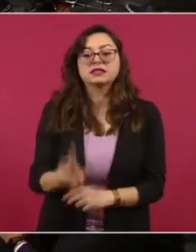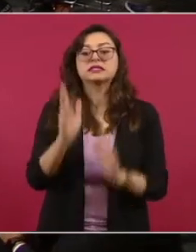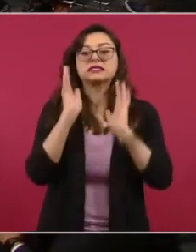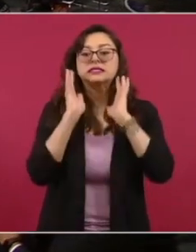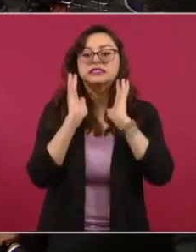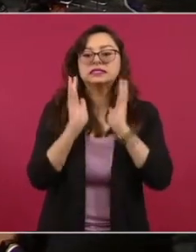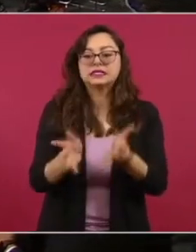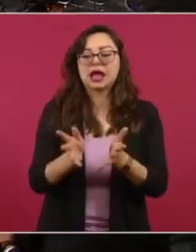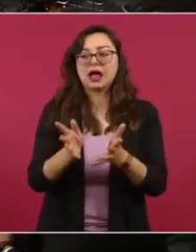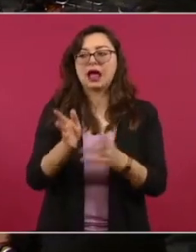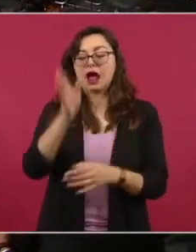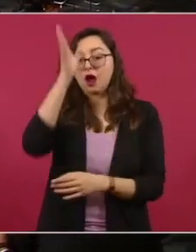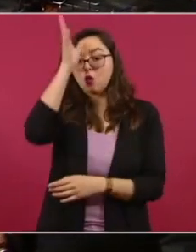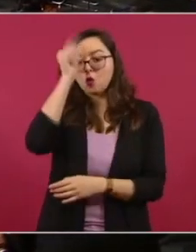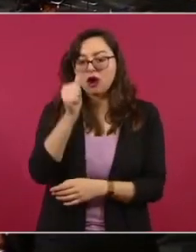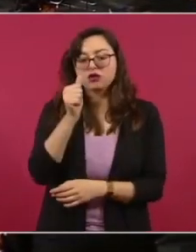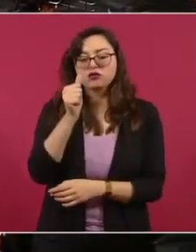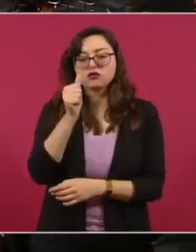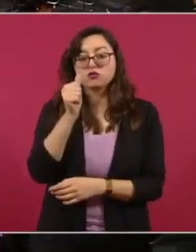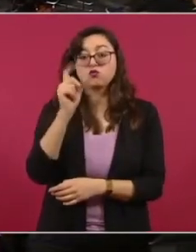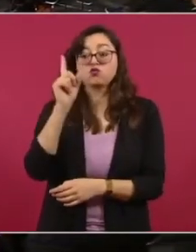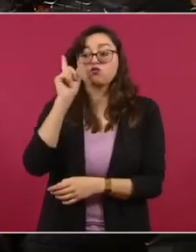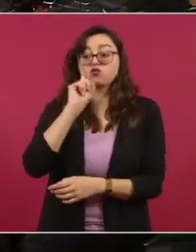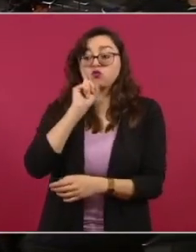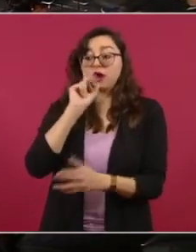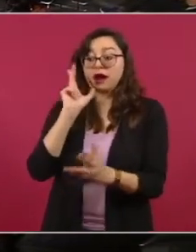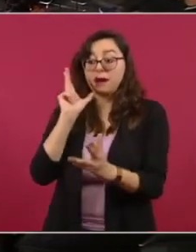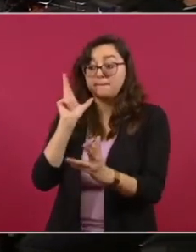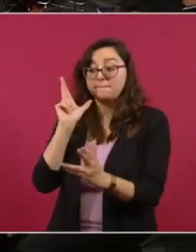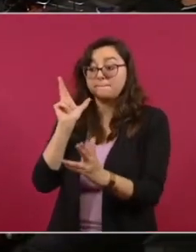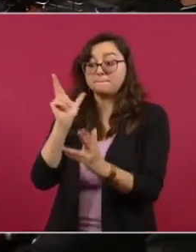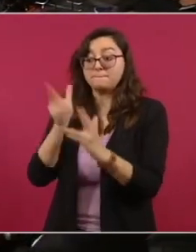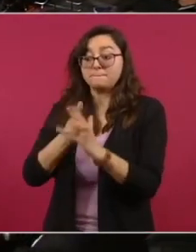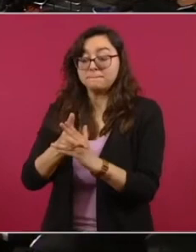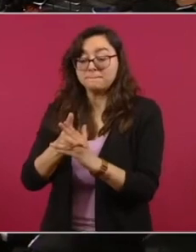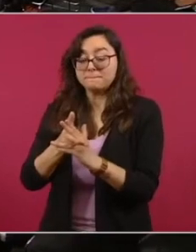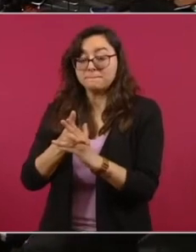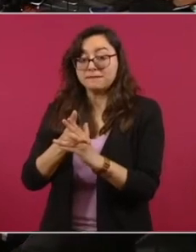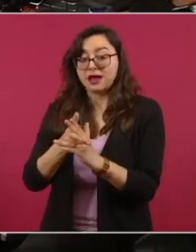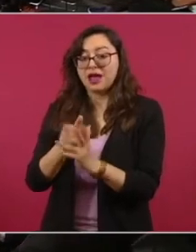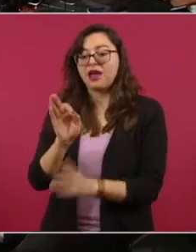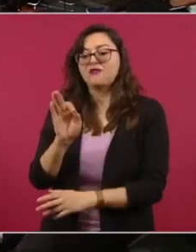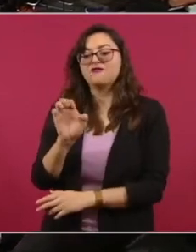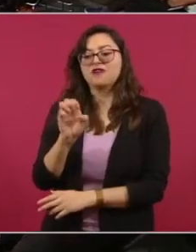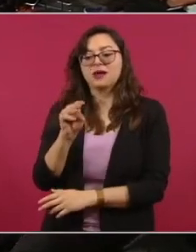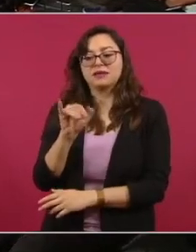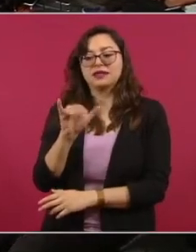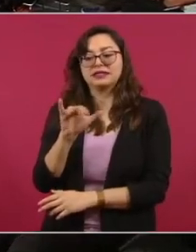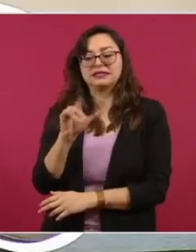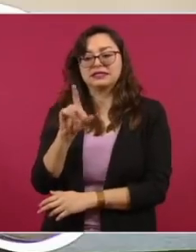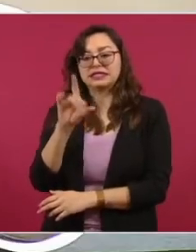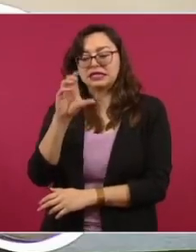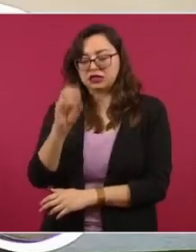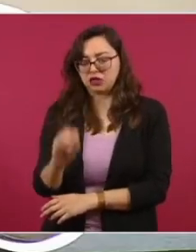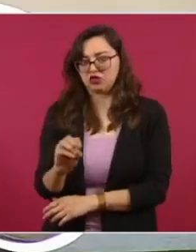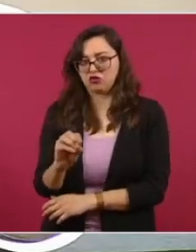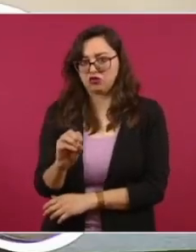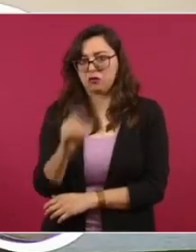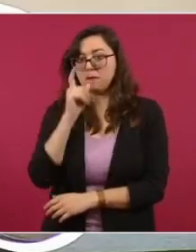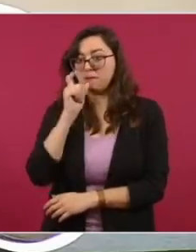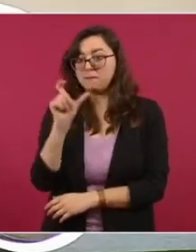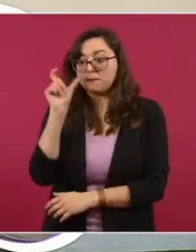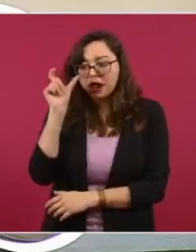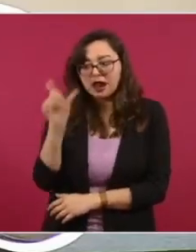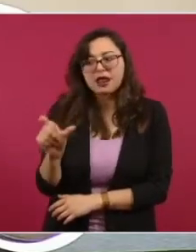en todo el país y existe el delito de feminicidio. Antes eran 10 estados, 12 estados, 20 estados